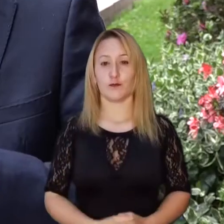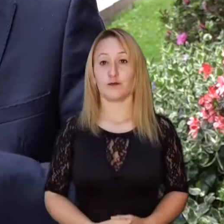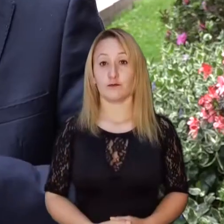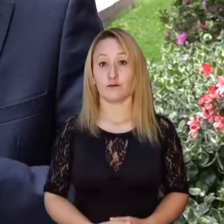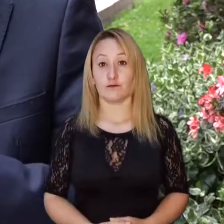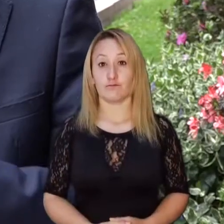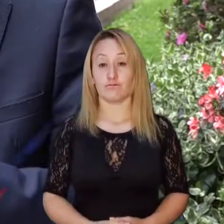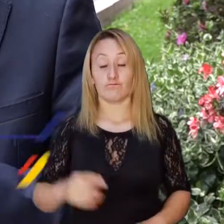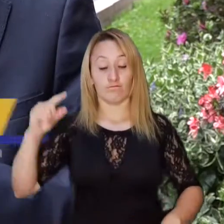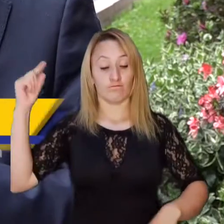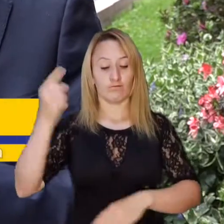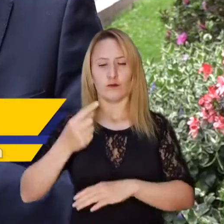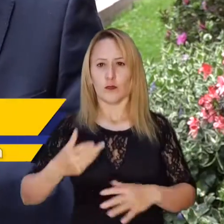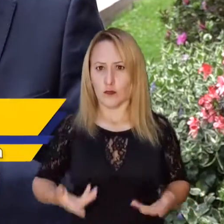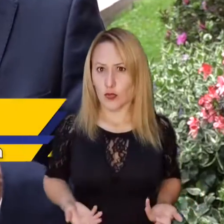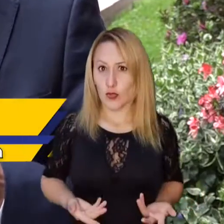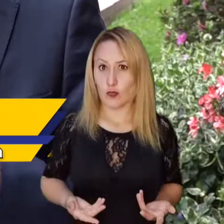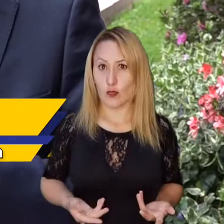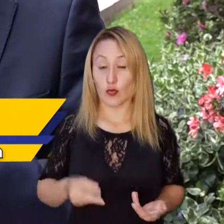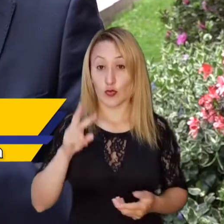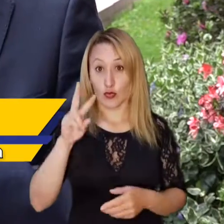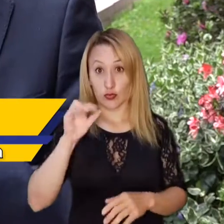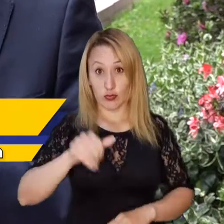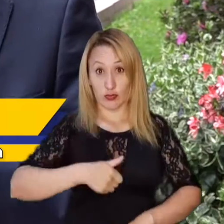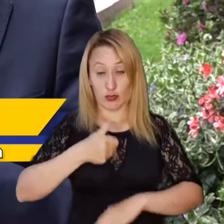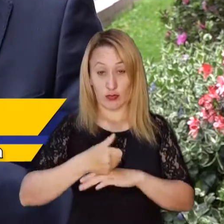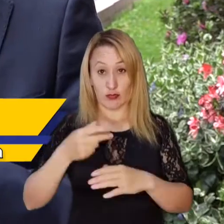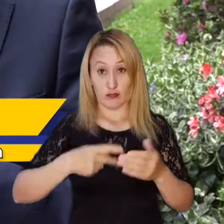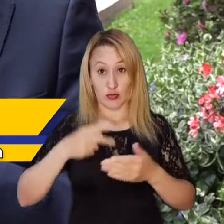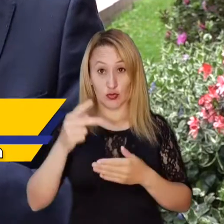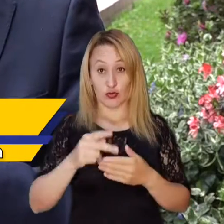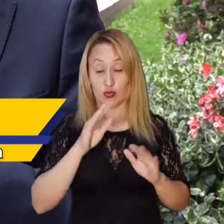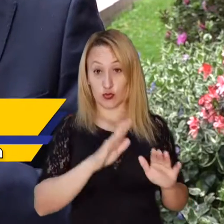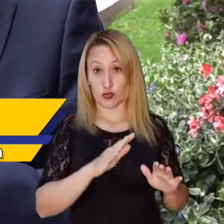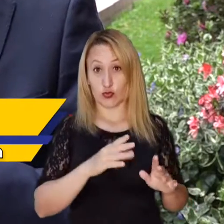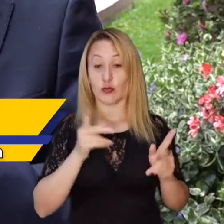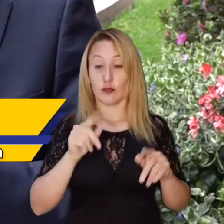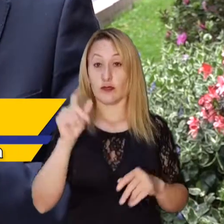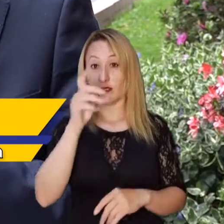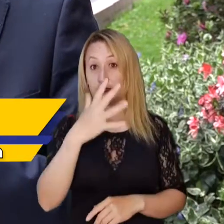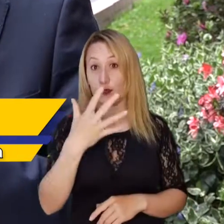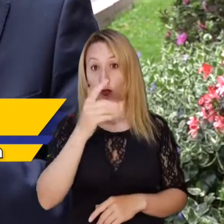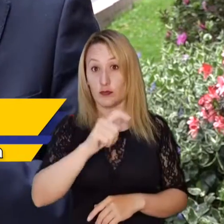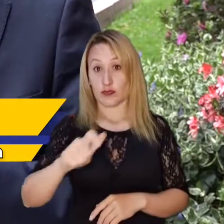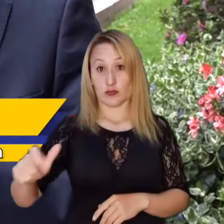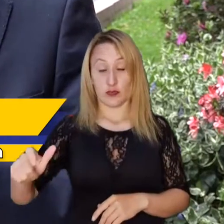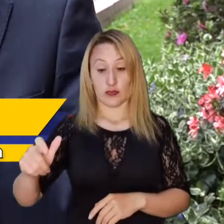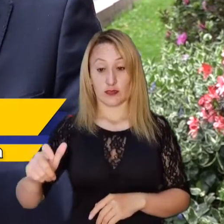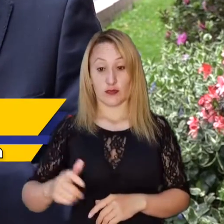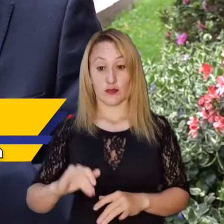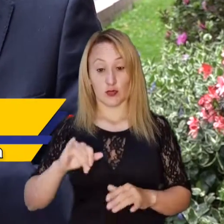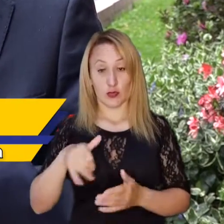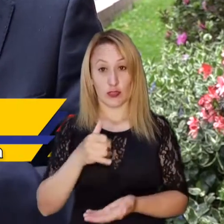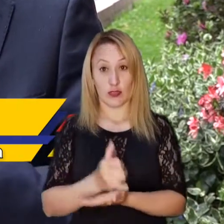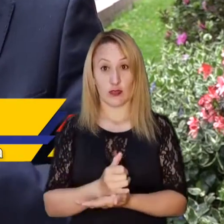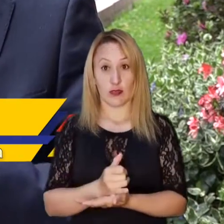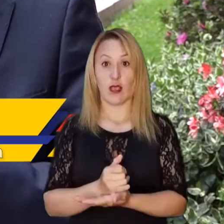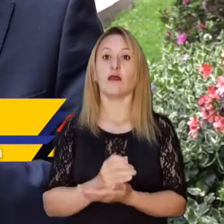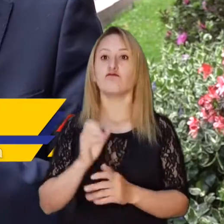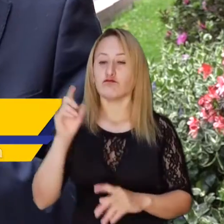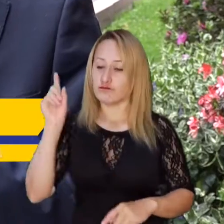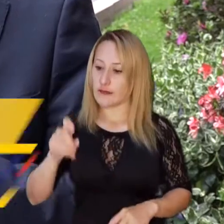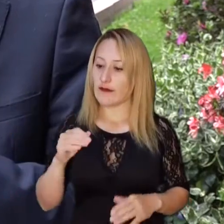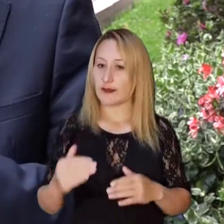El fallo está orientado a que dos exgerentes del proyecto y cinco miembros de la Junta Directiva